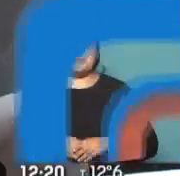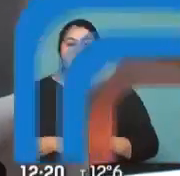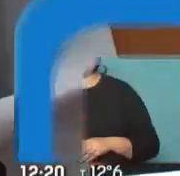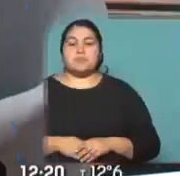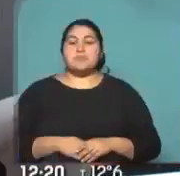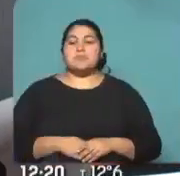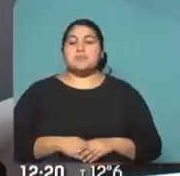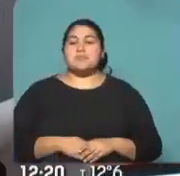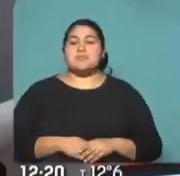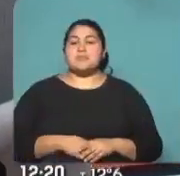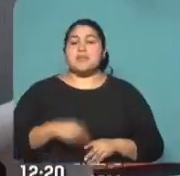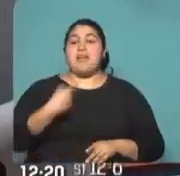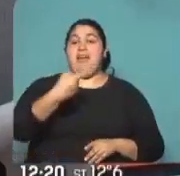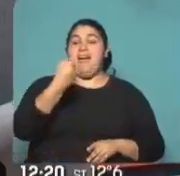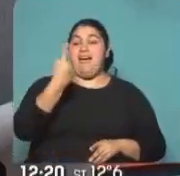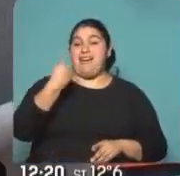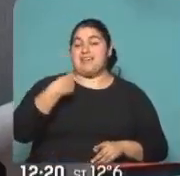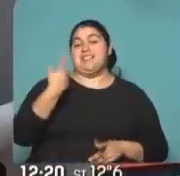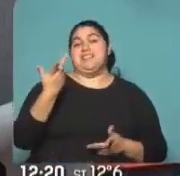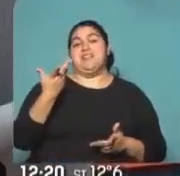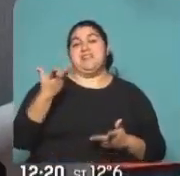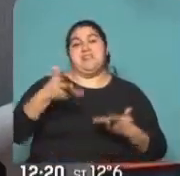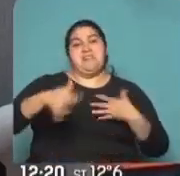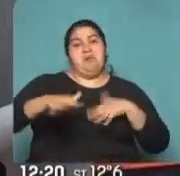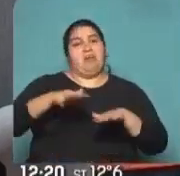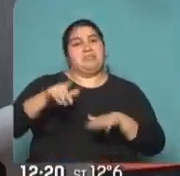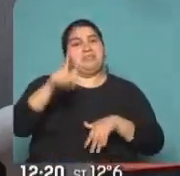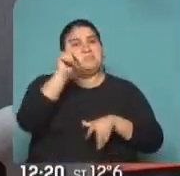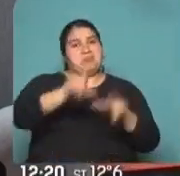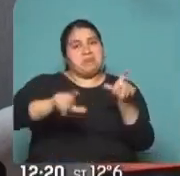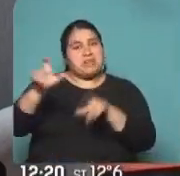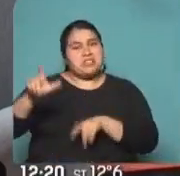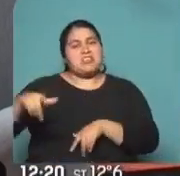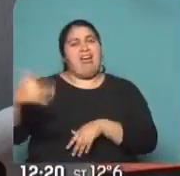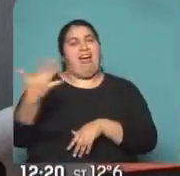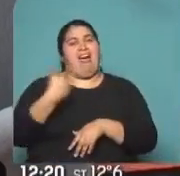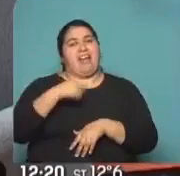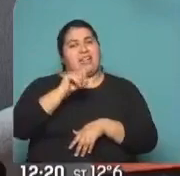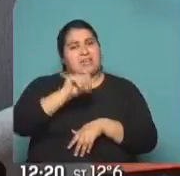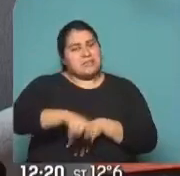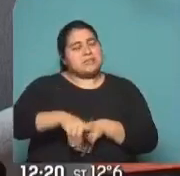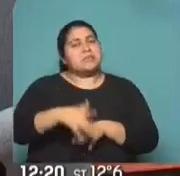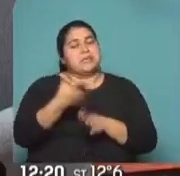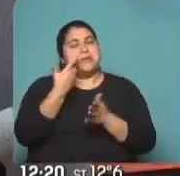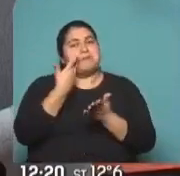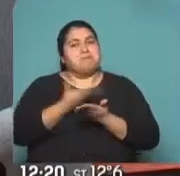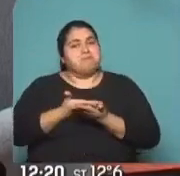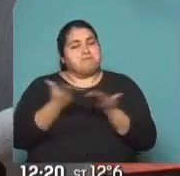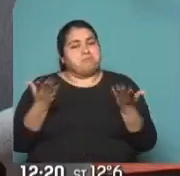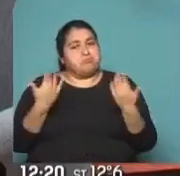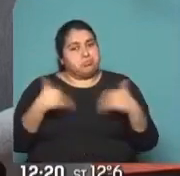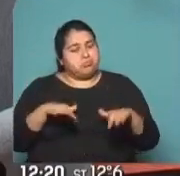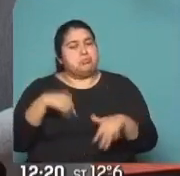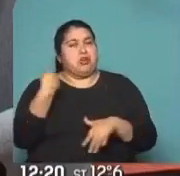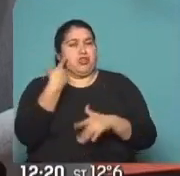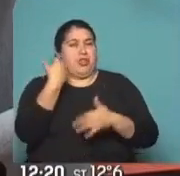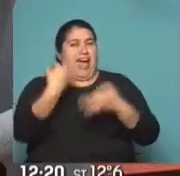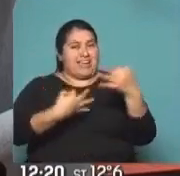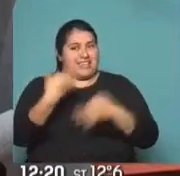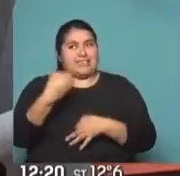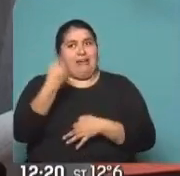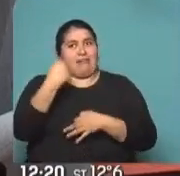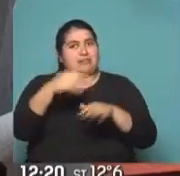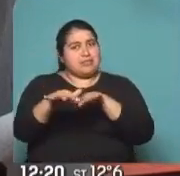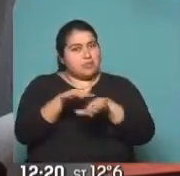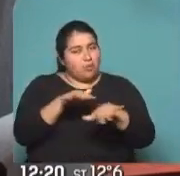Bueno, ayer la ciudadanía argentina y un claro mensaje, así que vamos a analizar lo que ocurrió en el día de